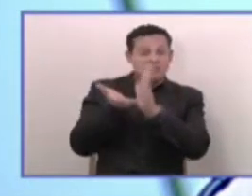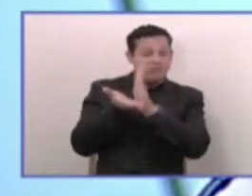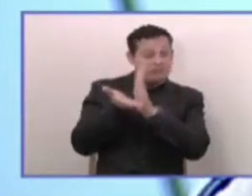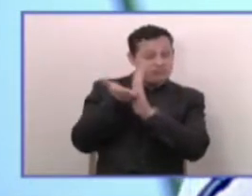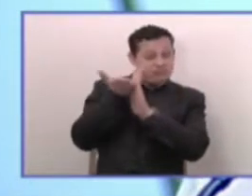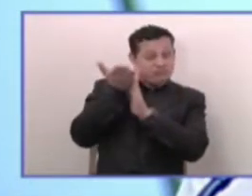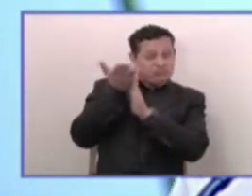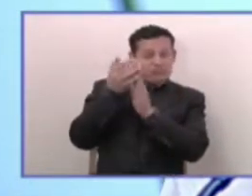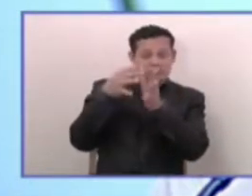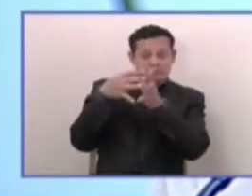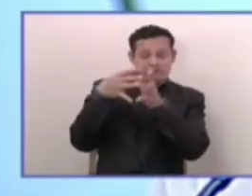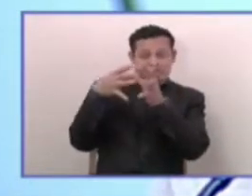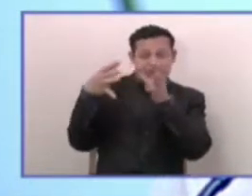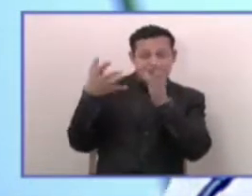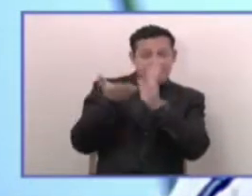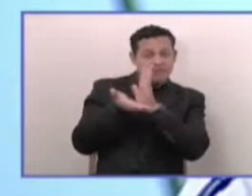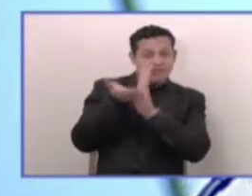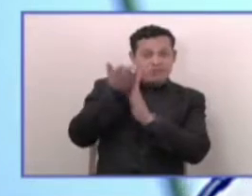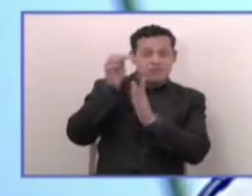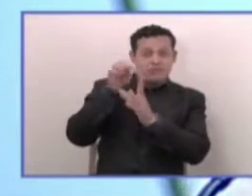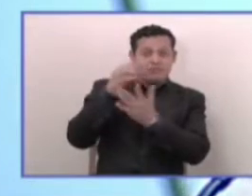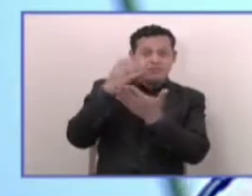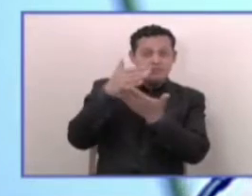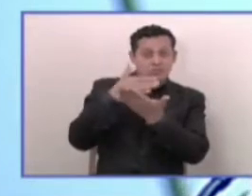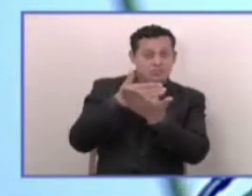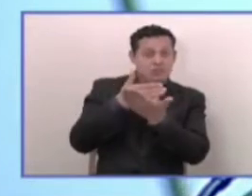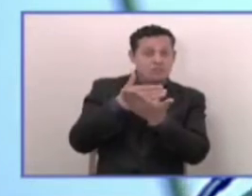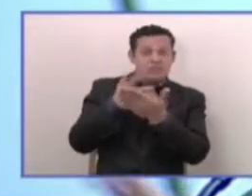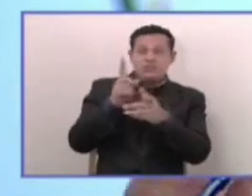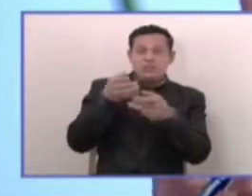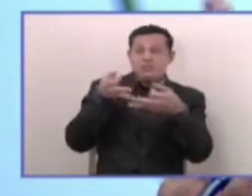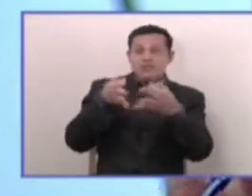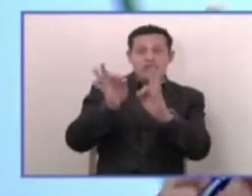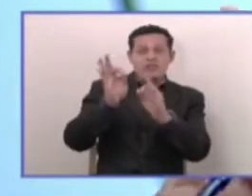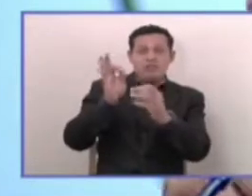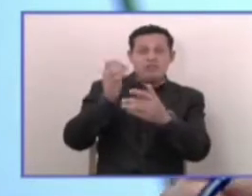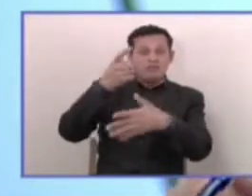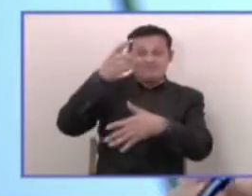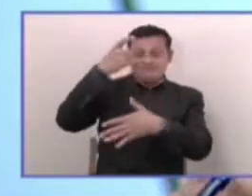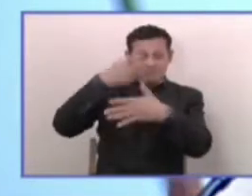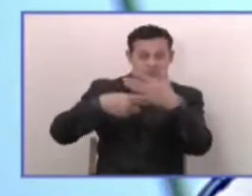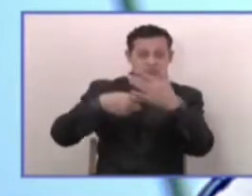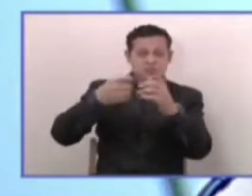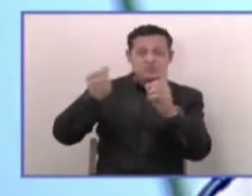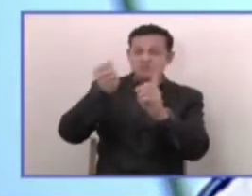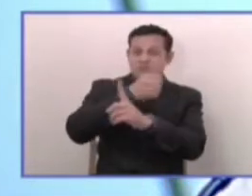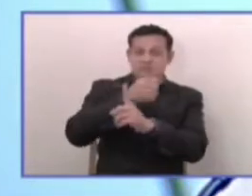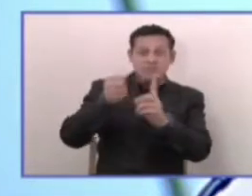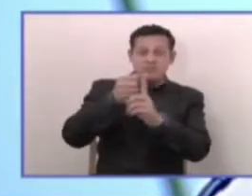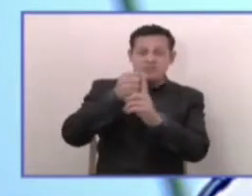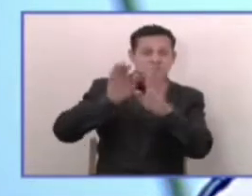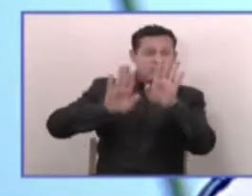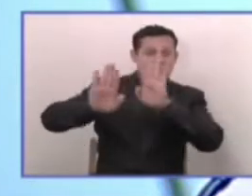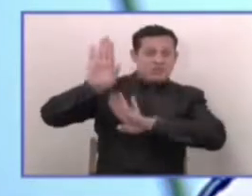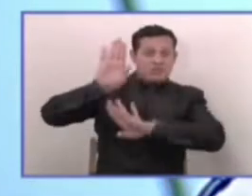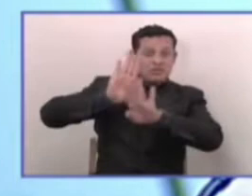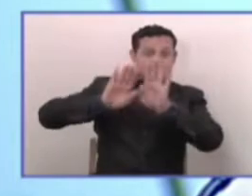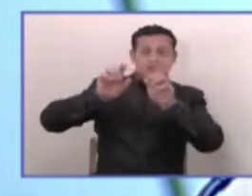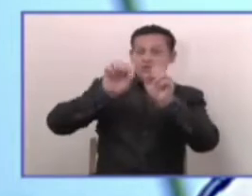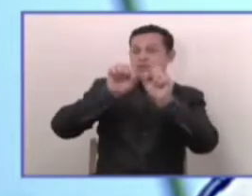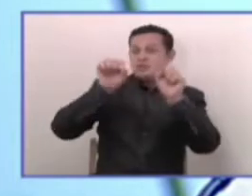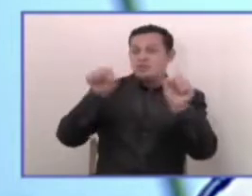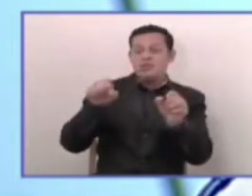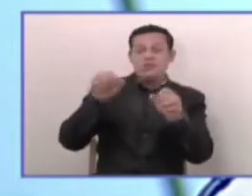sostienen. Y con ello no hay forma de sancionar los abusos históricos del sistema financiero.